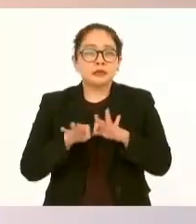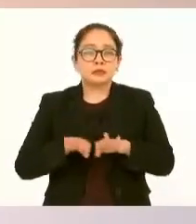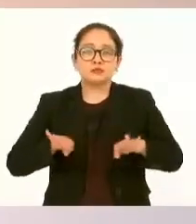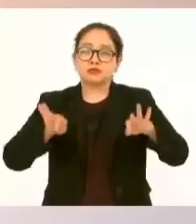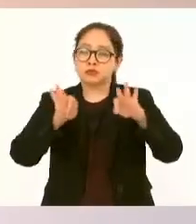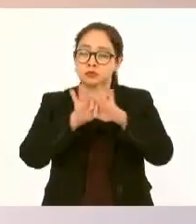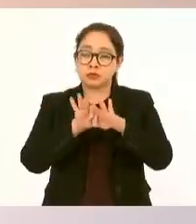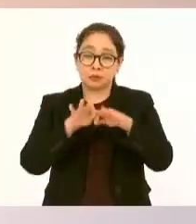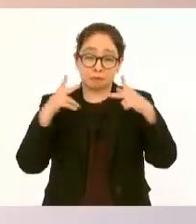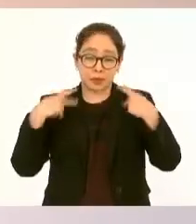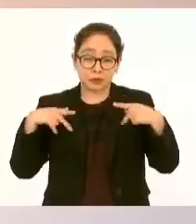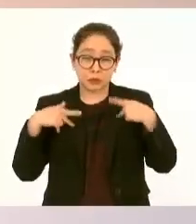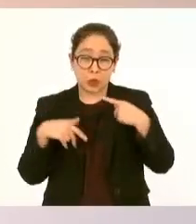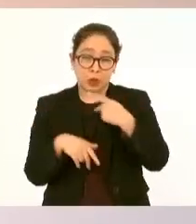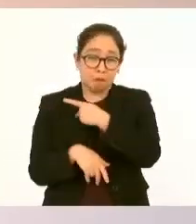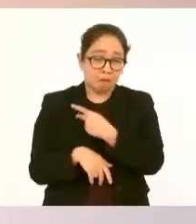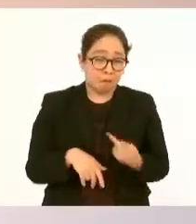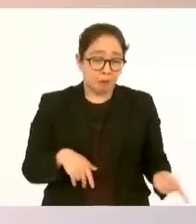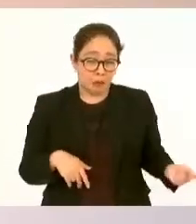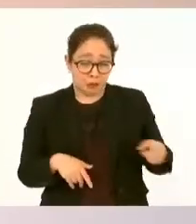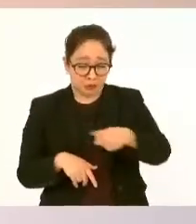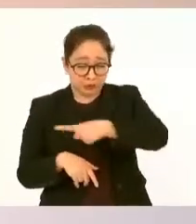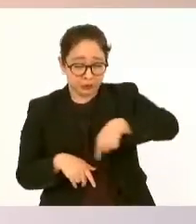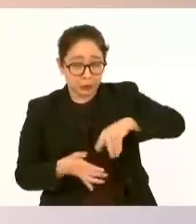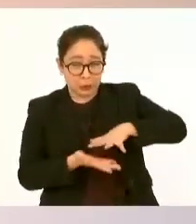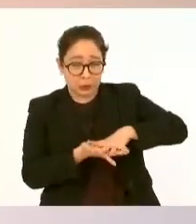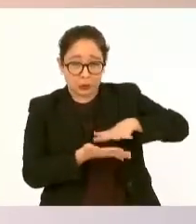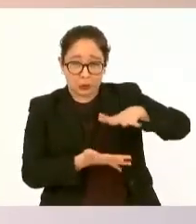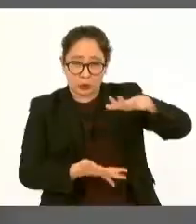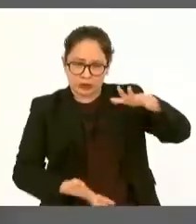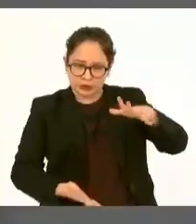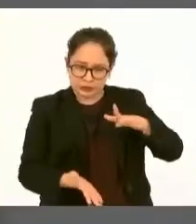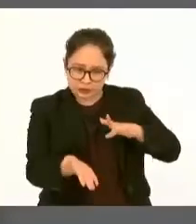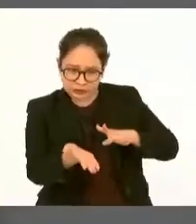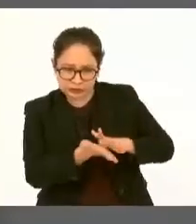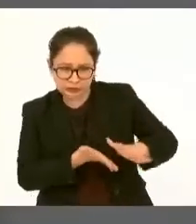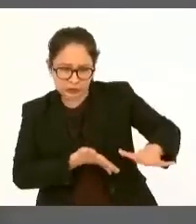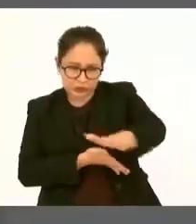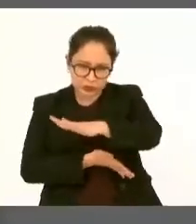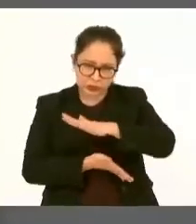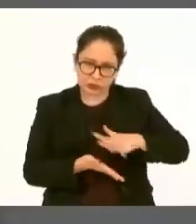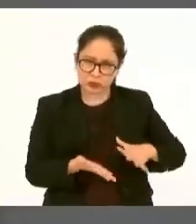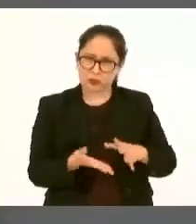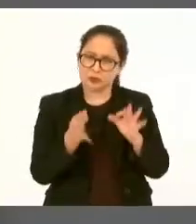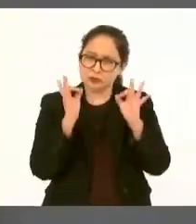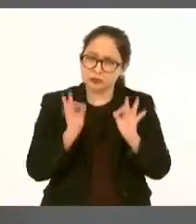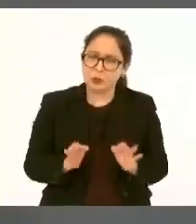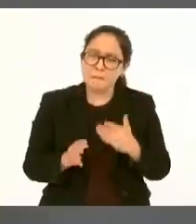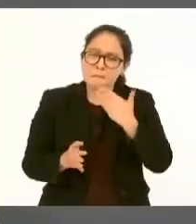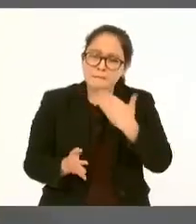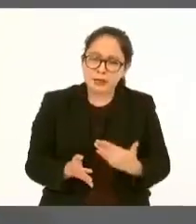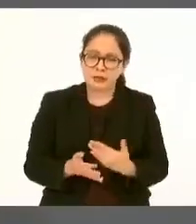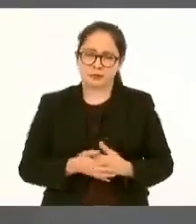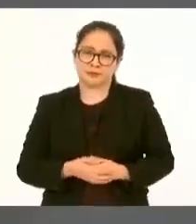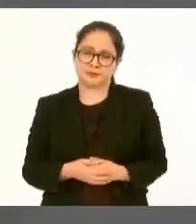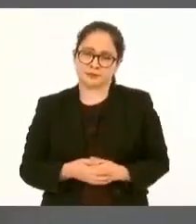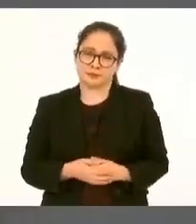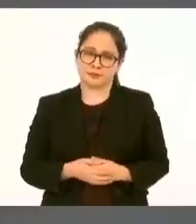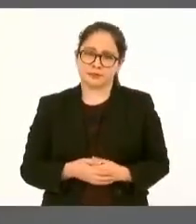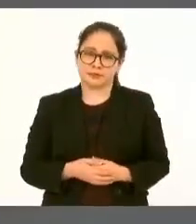bienestar. La justicia es dar más